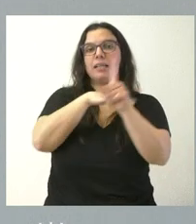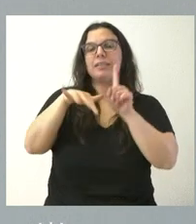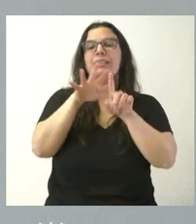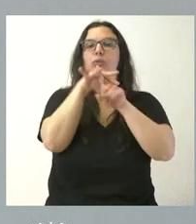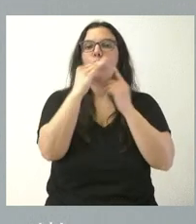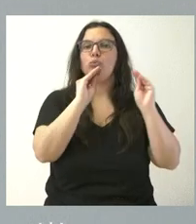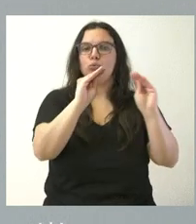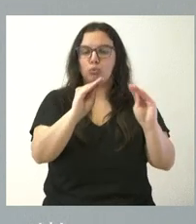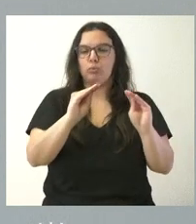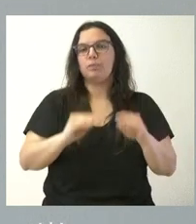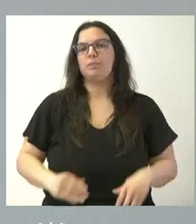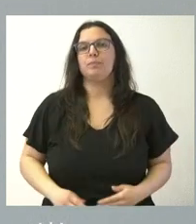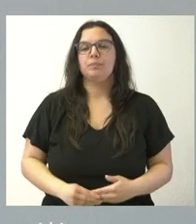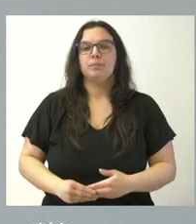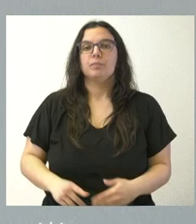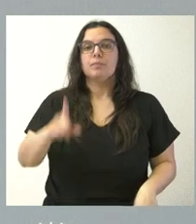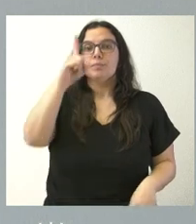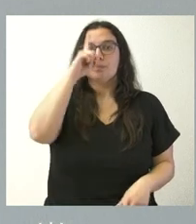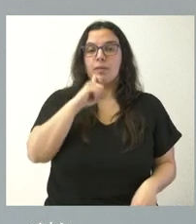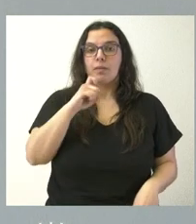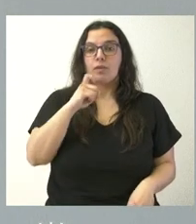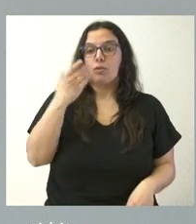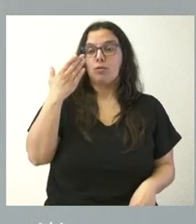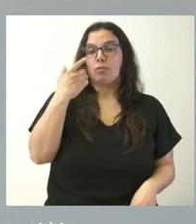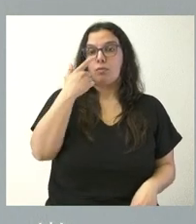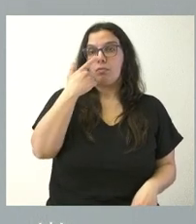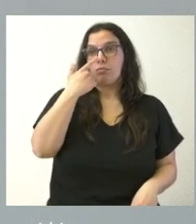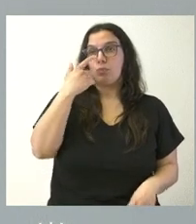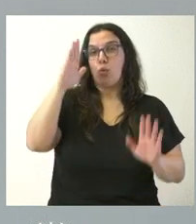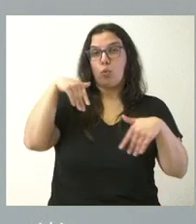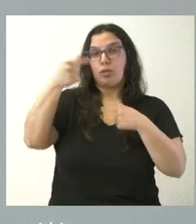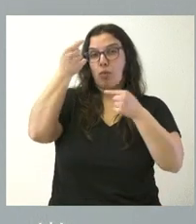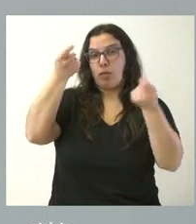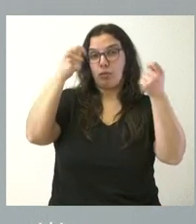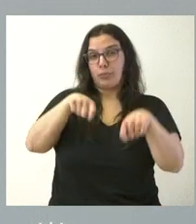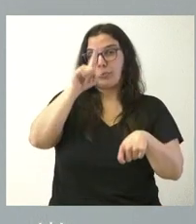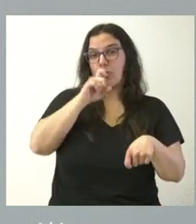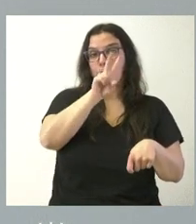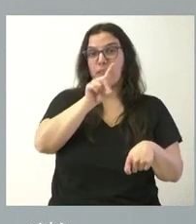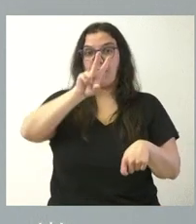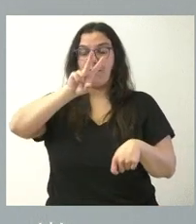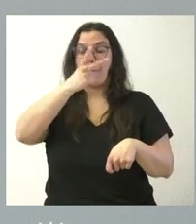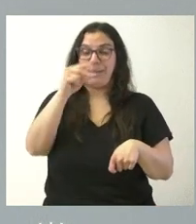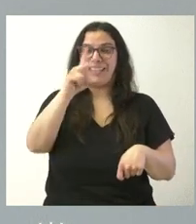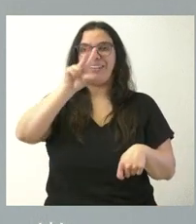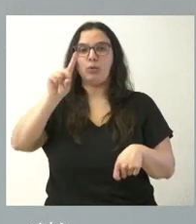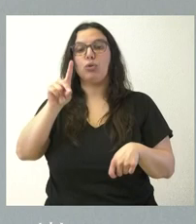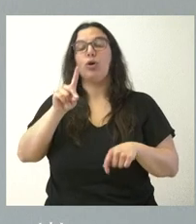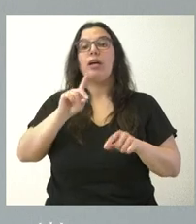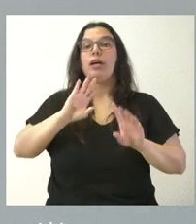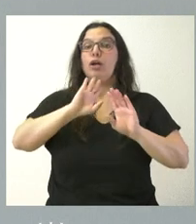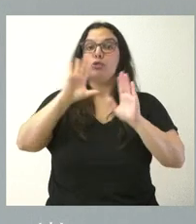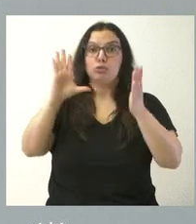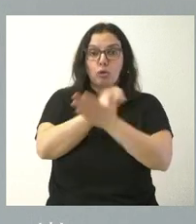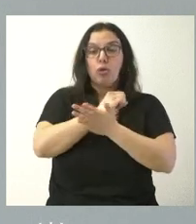inmigrantes retornados. En el año último para el que se disponen de datos definitivos, que fue el año 2021, el total de inmigrantes retornados a